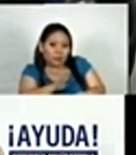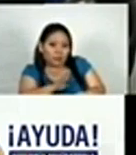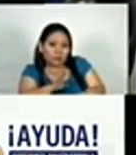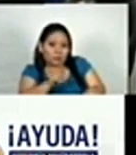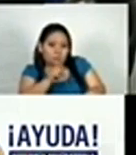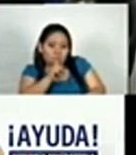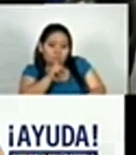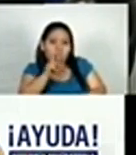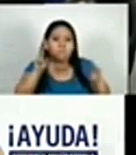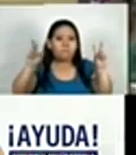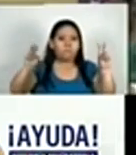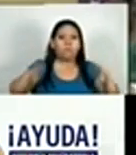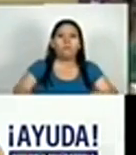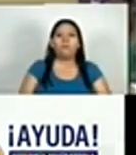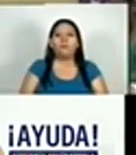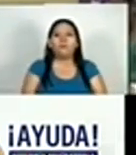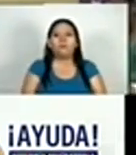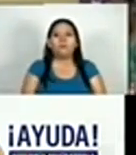reserva